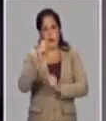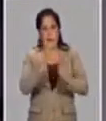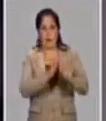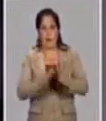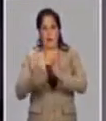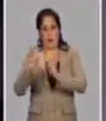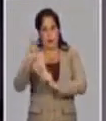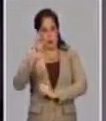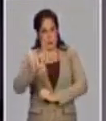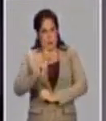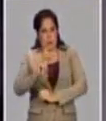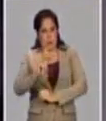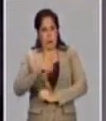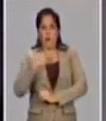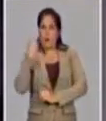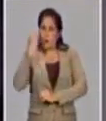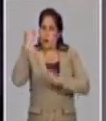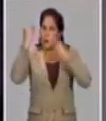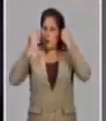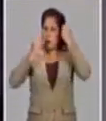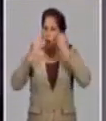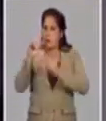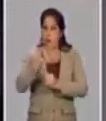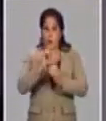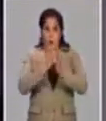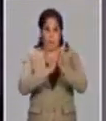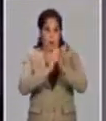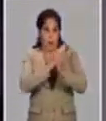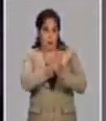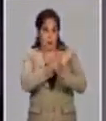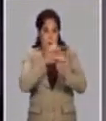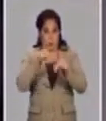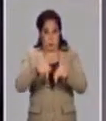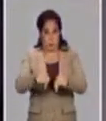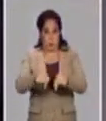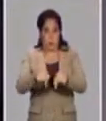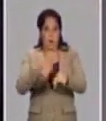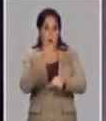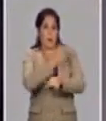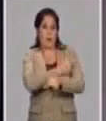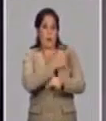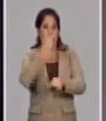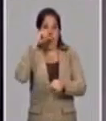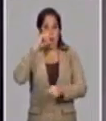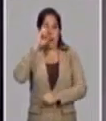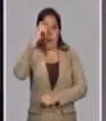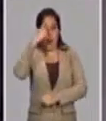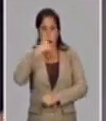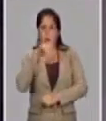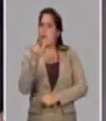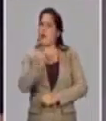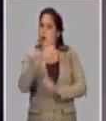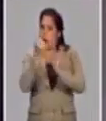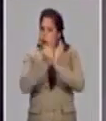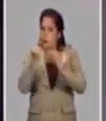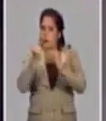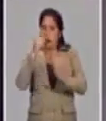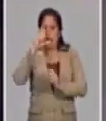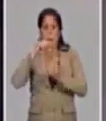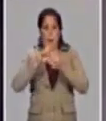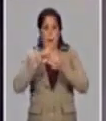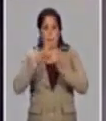fase 3. Nosotros esperamos que también en el mes de marzo la vacuna Abdala reciba